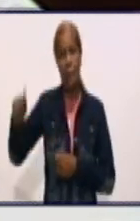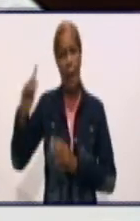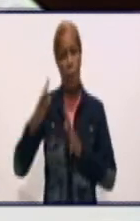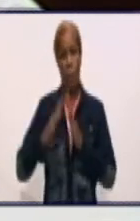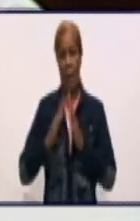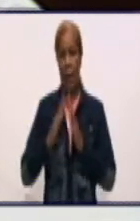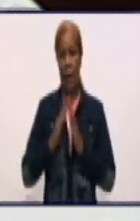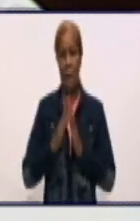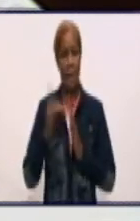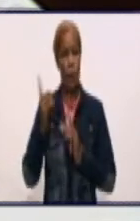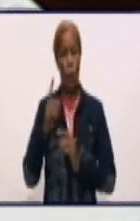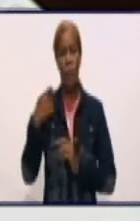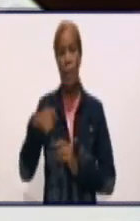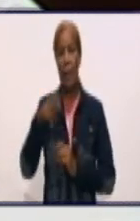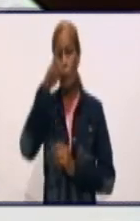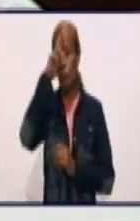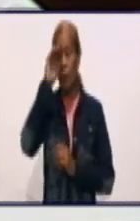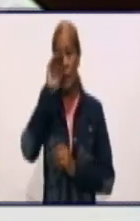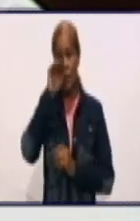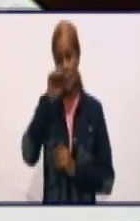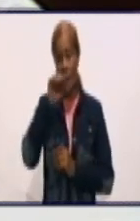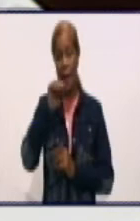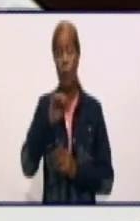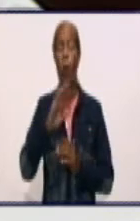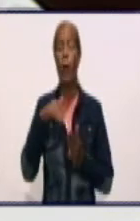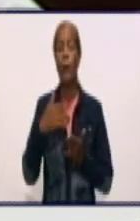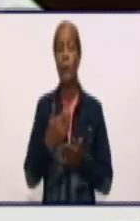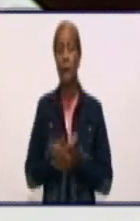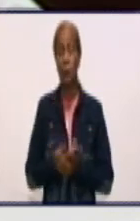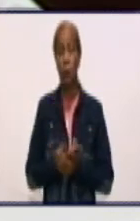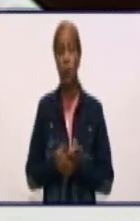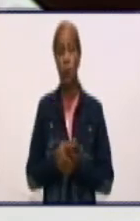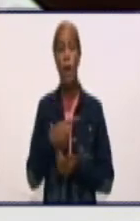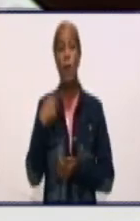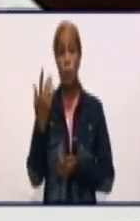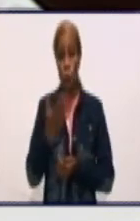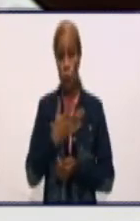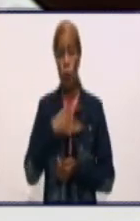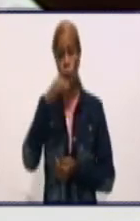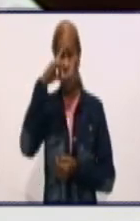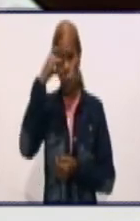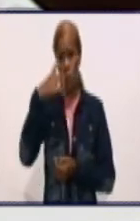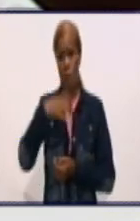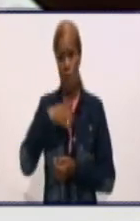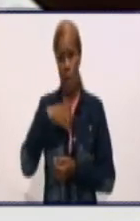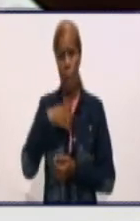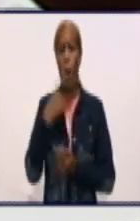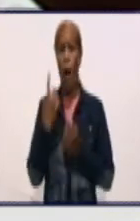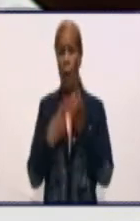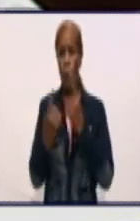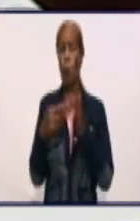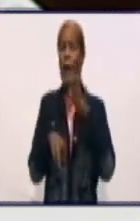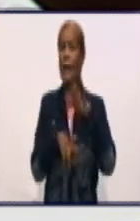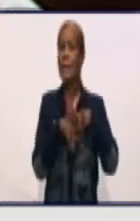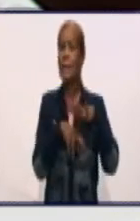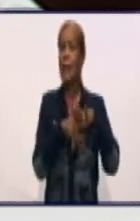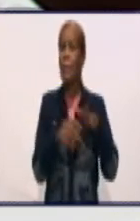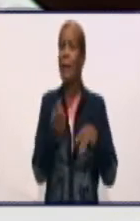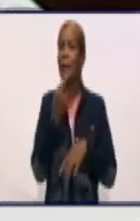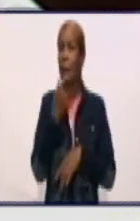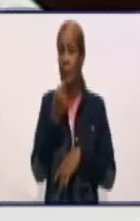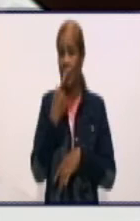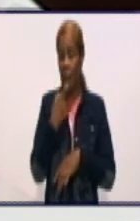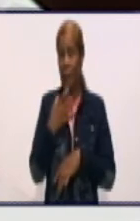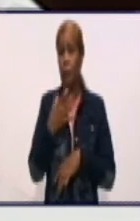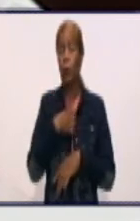tenemos el tratamiento indispensable que necesita cada niño según su patología. Tenemos bajos recursos